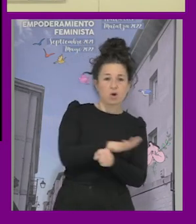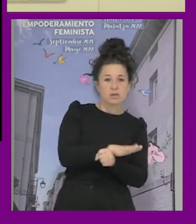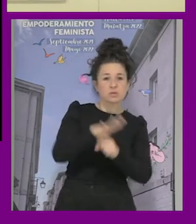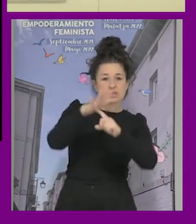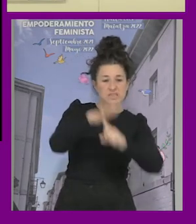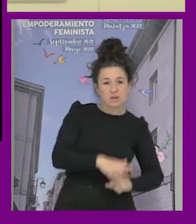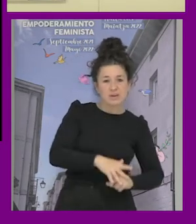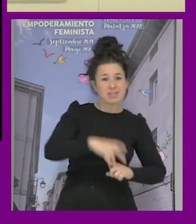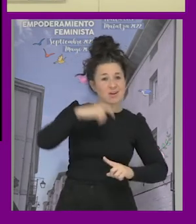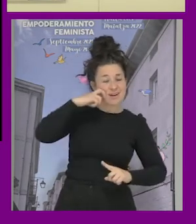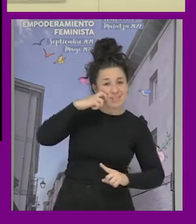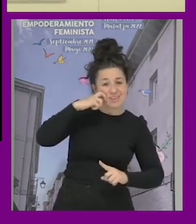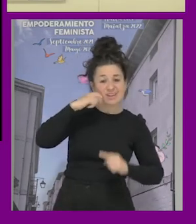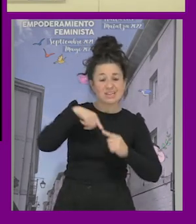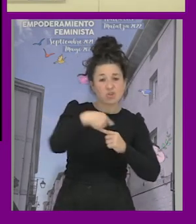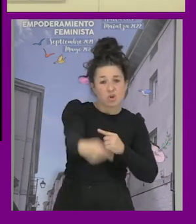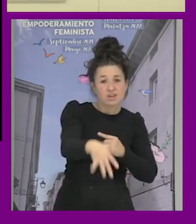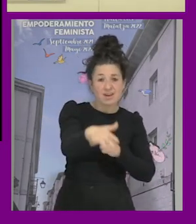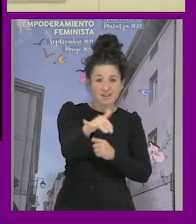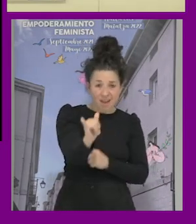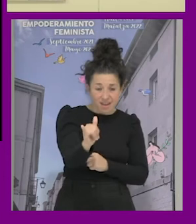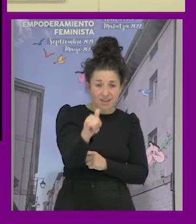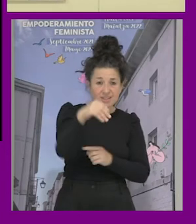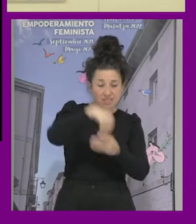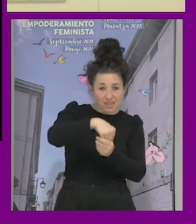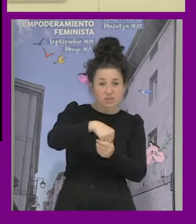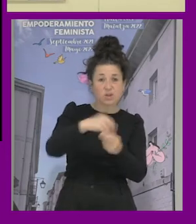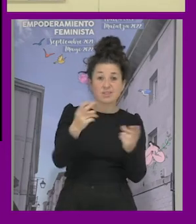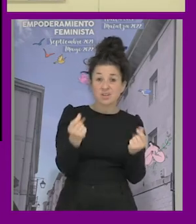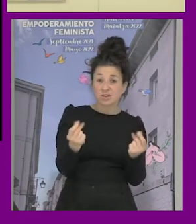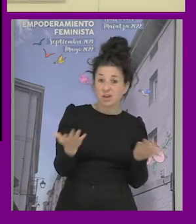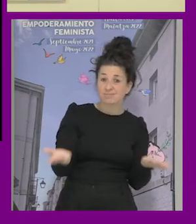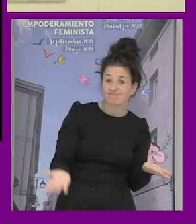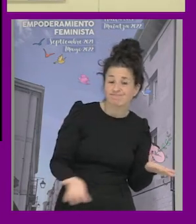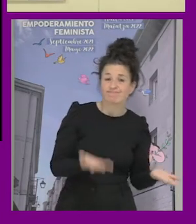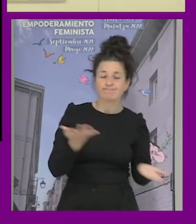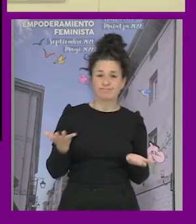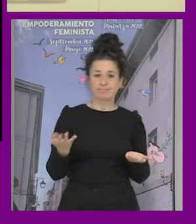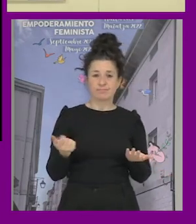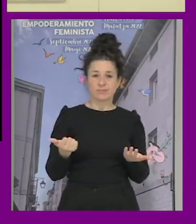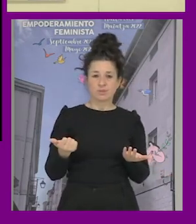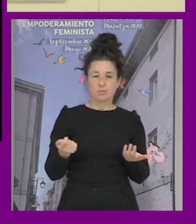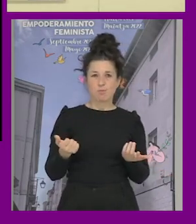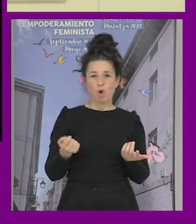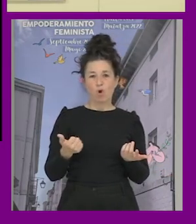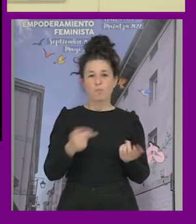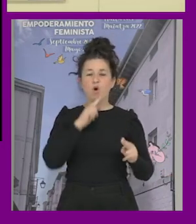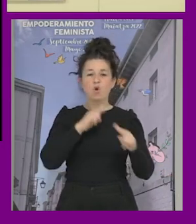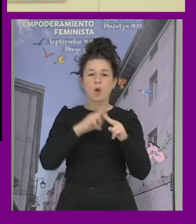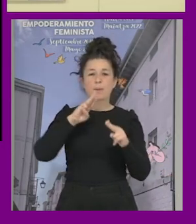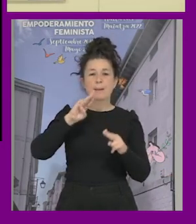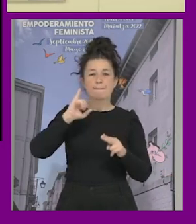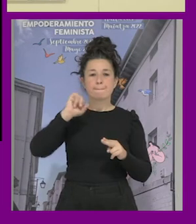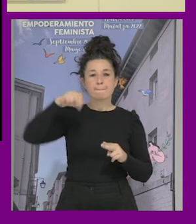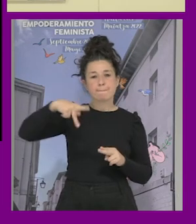produce diariamente en las discotecas? ¿vale? un poco eso es lo que se llama el pink washing ¿no? cómo hacer políticas